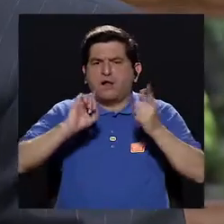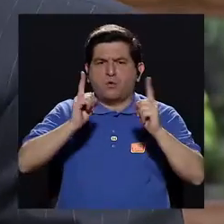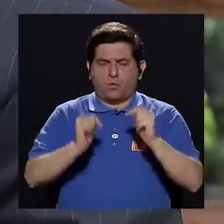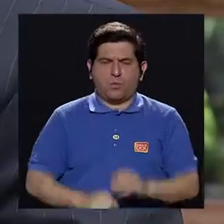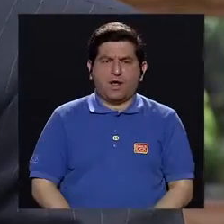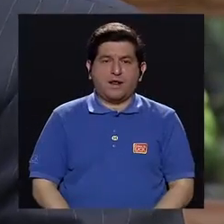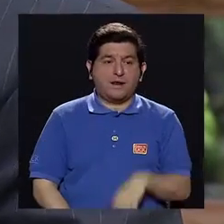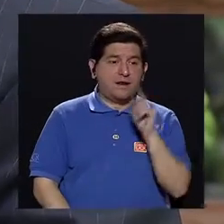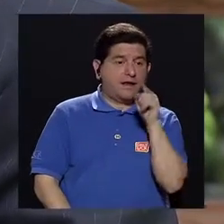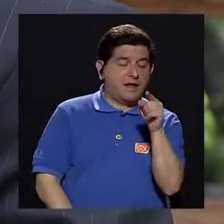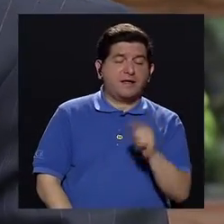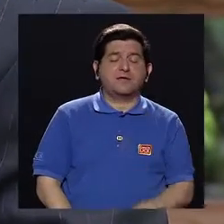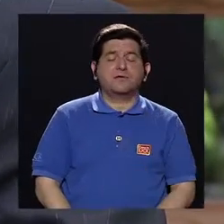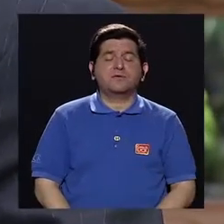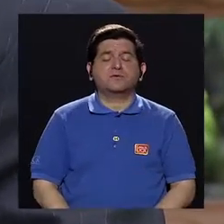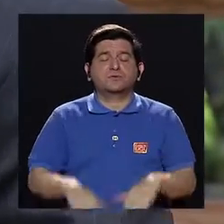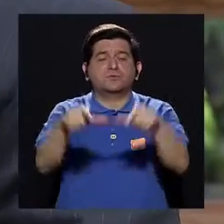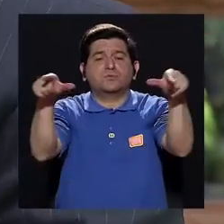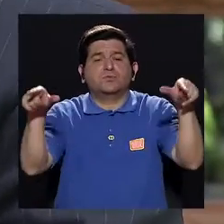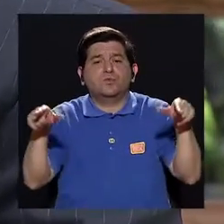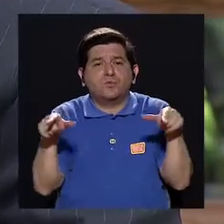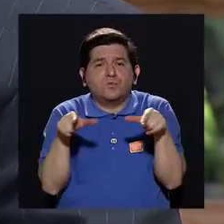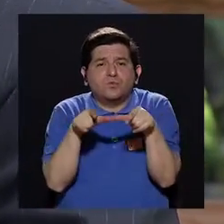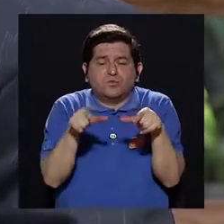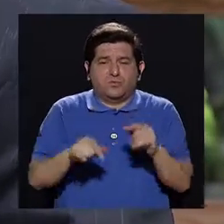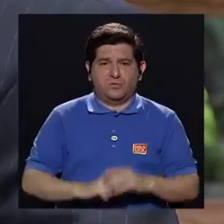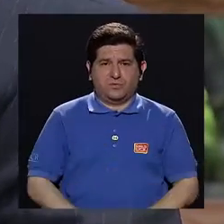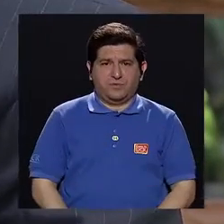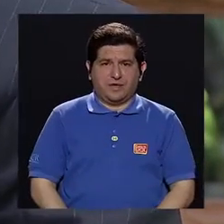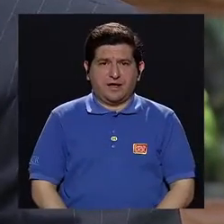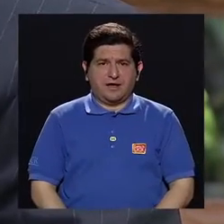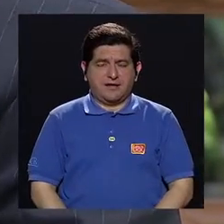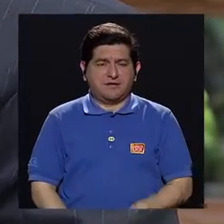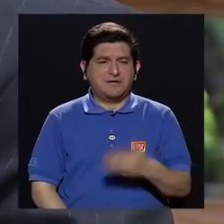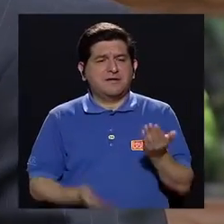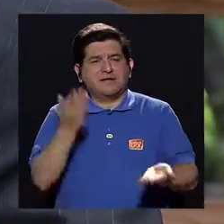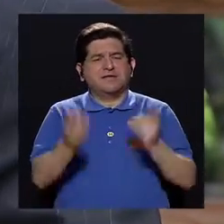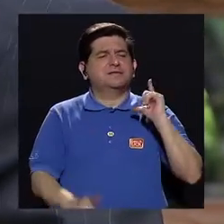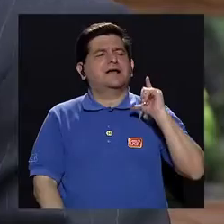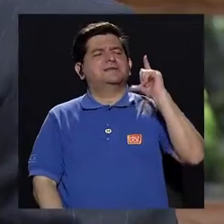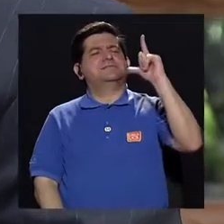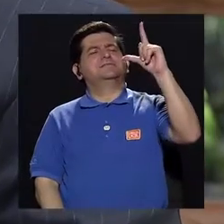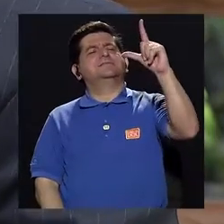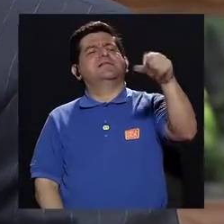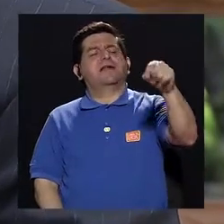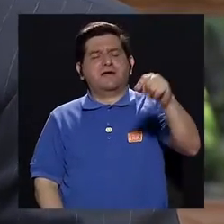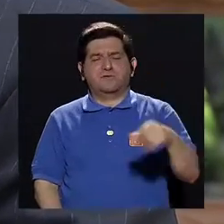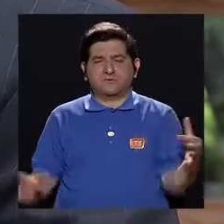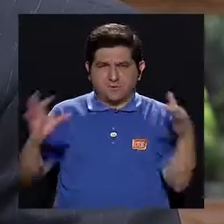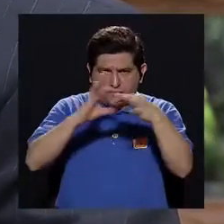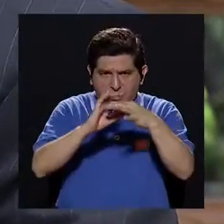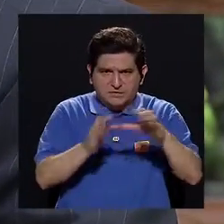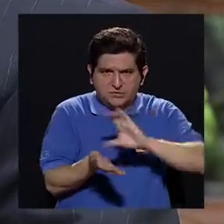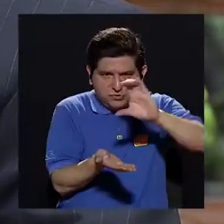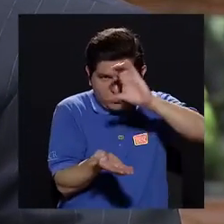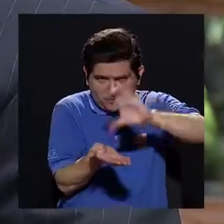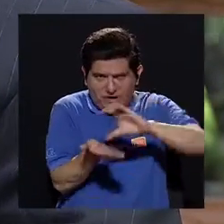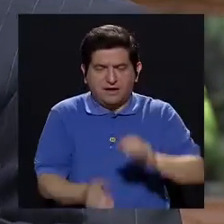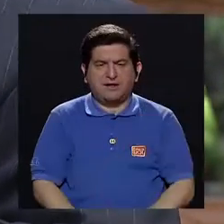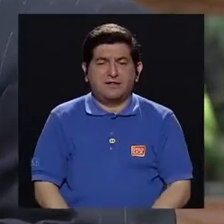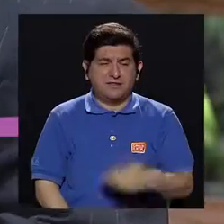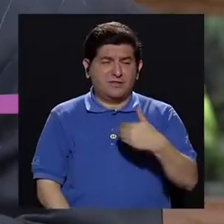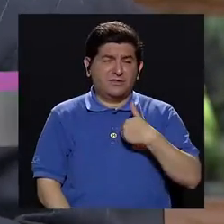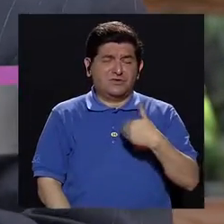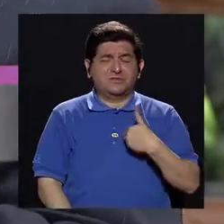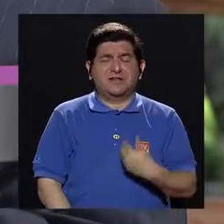aquellos que están ubicados en ciertas zonas que están más alejadas de la capital. Además de